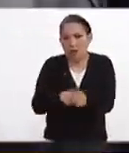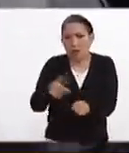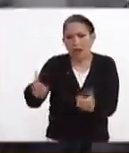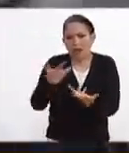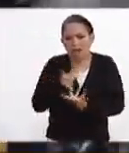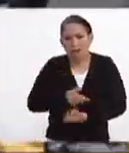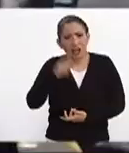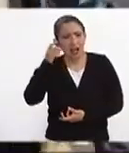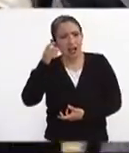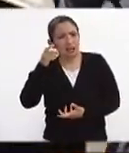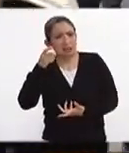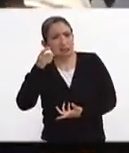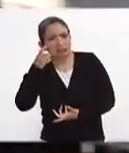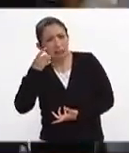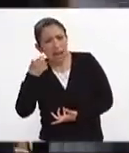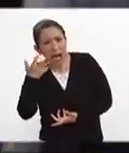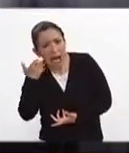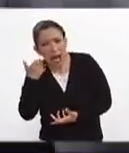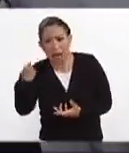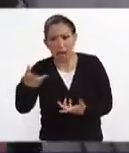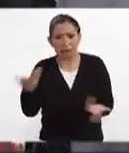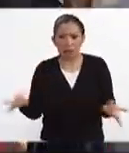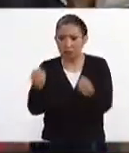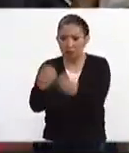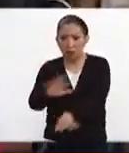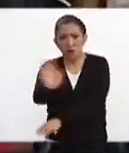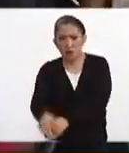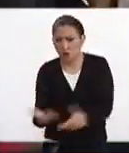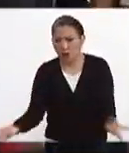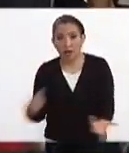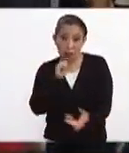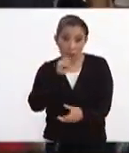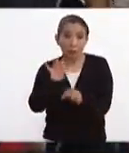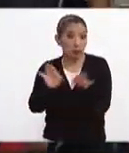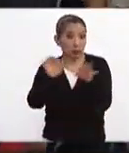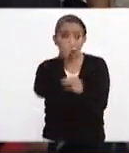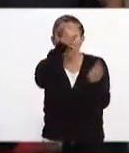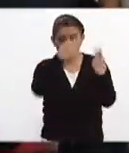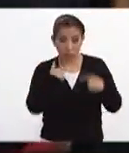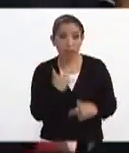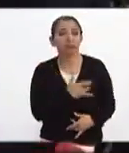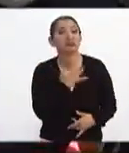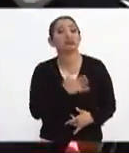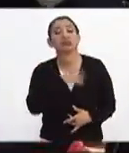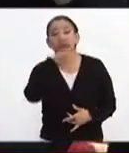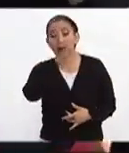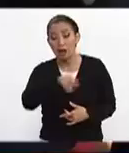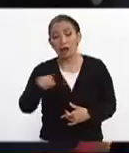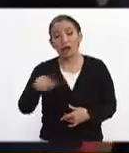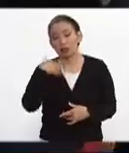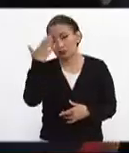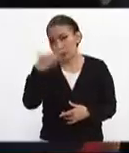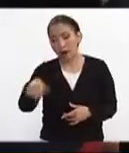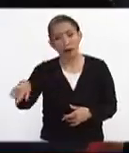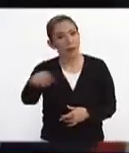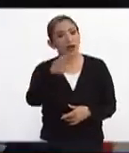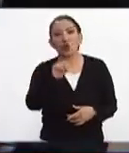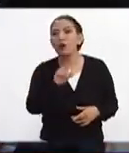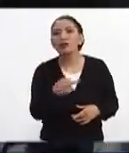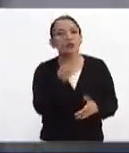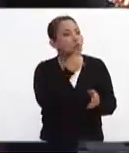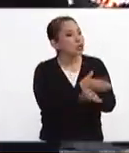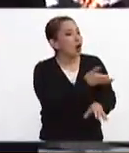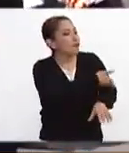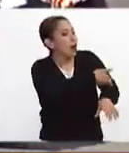los gatos lo que sea que hayamos tenido son pérdidas también muy importantes que hay que trabajar eso es importante que la gente lo sepa que no es solo